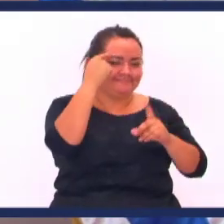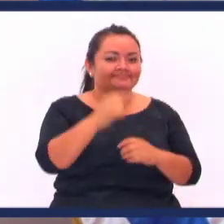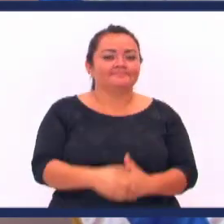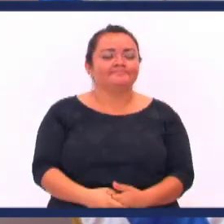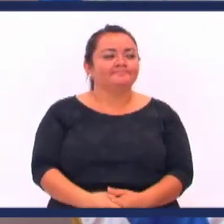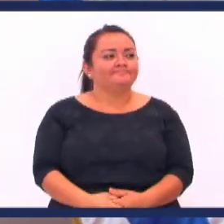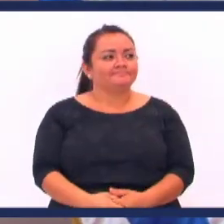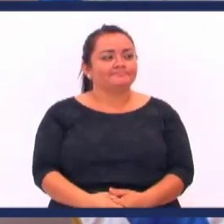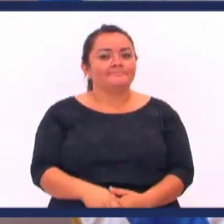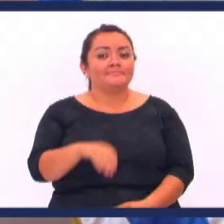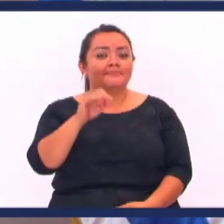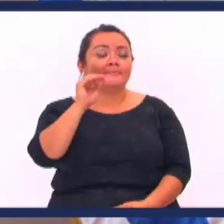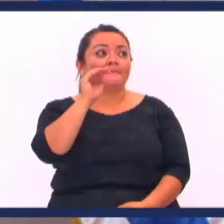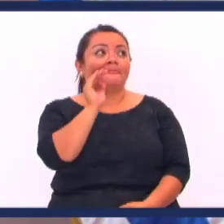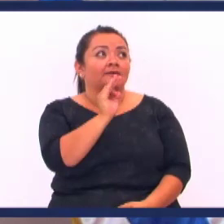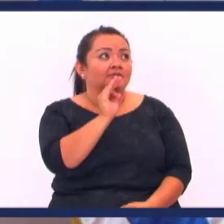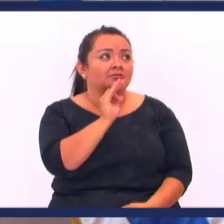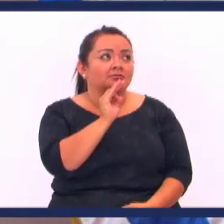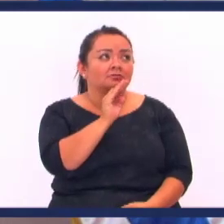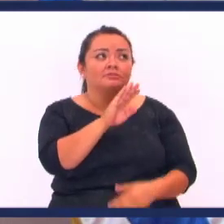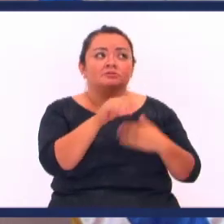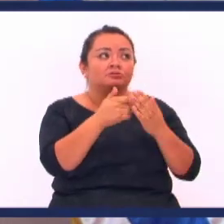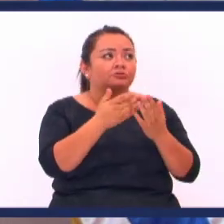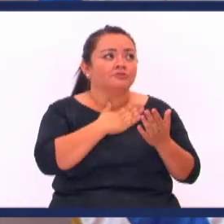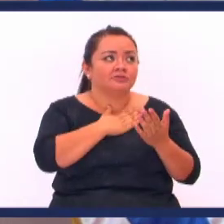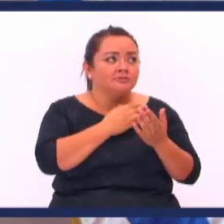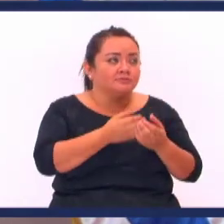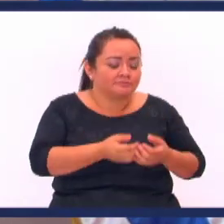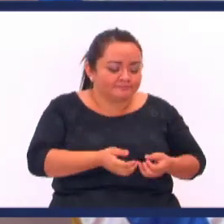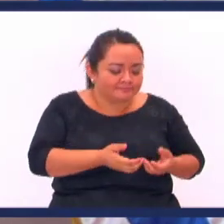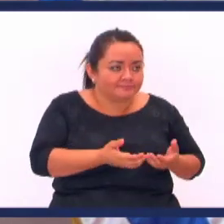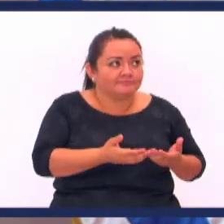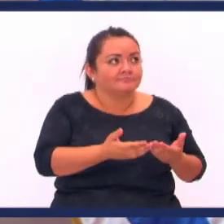el alma Y me dijo Esto es todo Lo que tengo Pastor